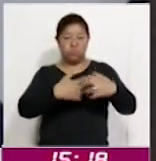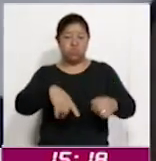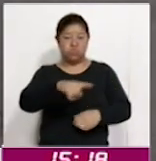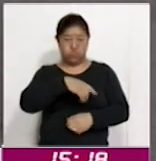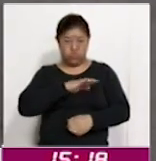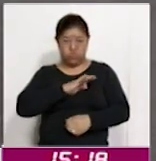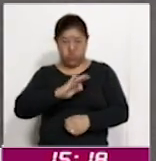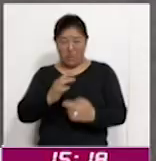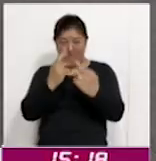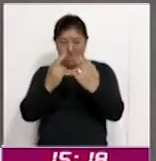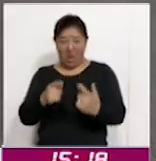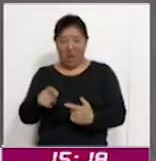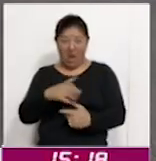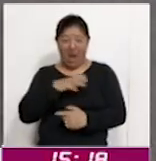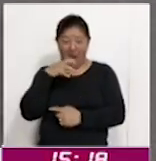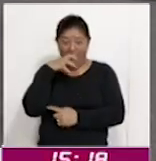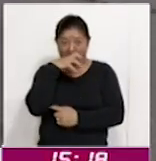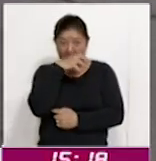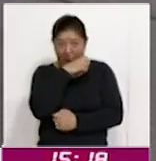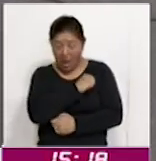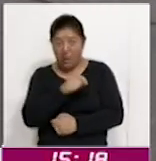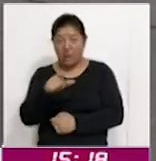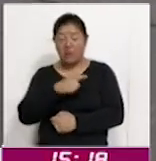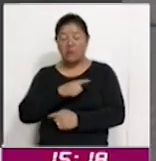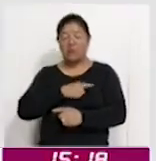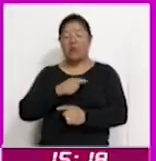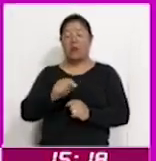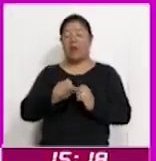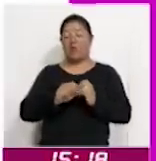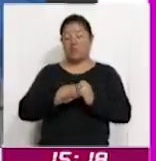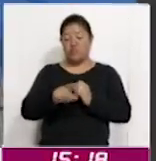condiciones de temperatura, disminuyendo el flujo de la gasolina.